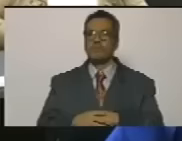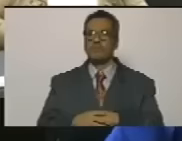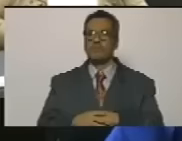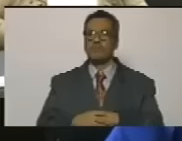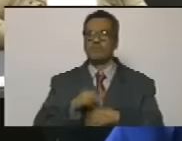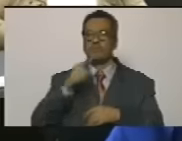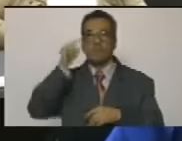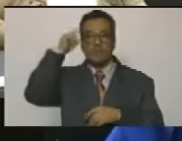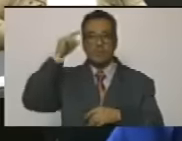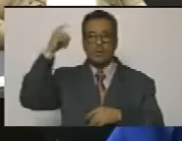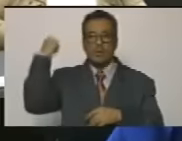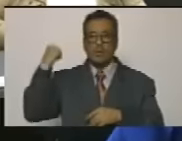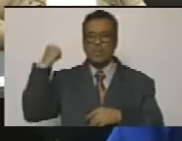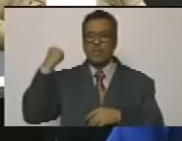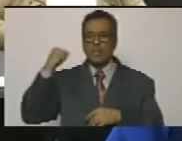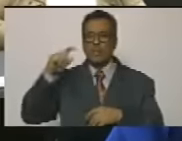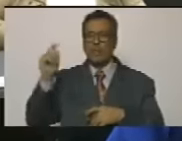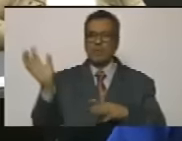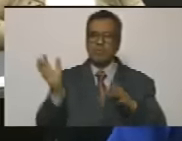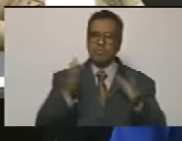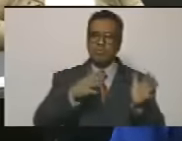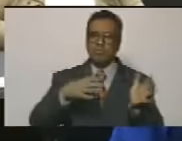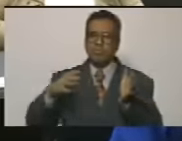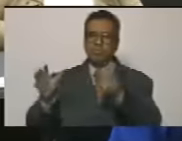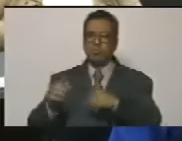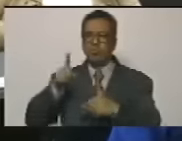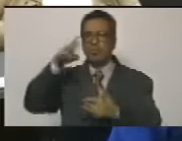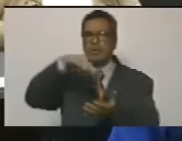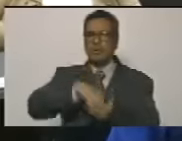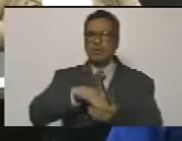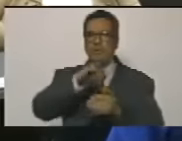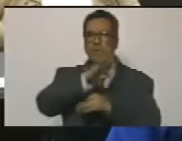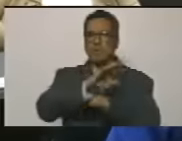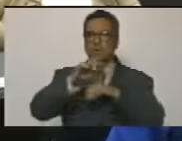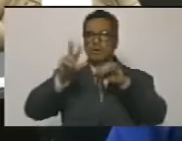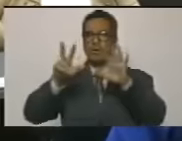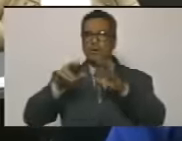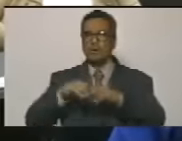aquellos días tormentosos y esperanzadores de 1958